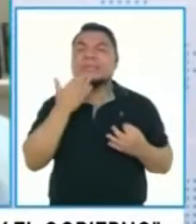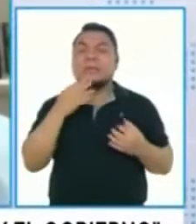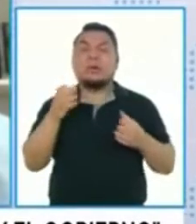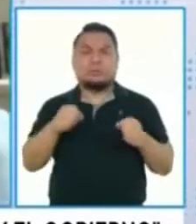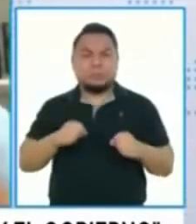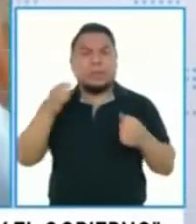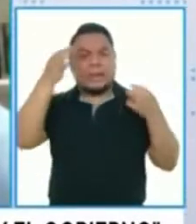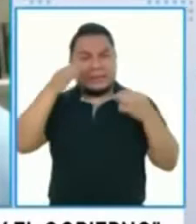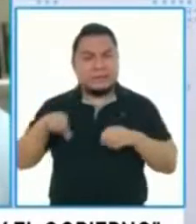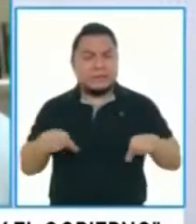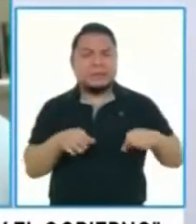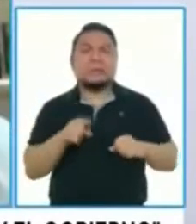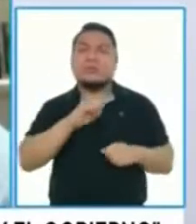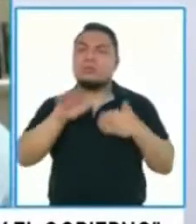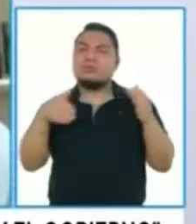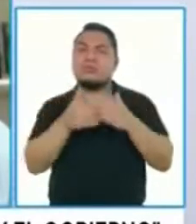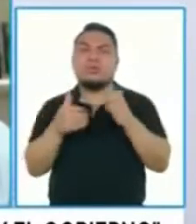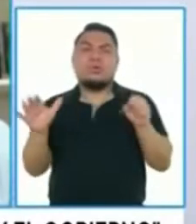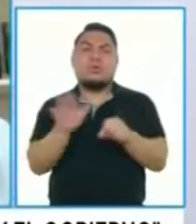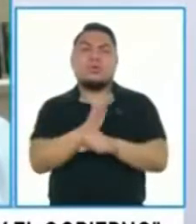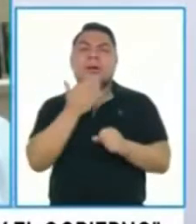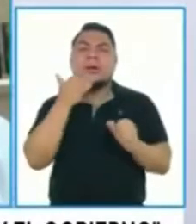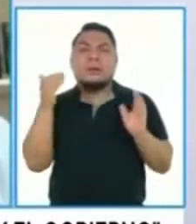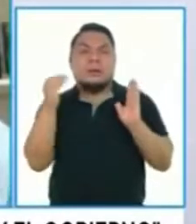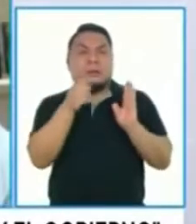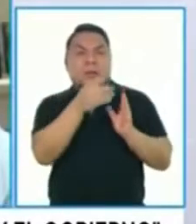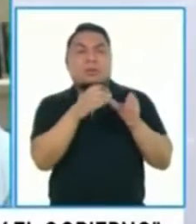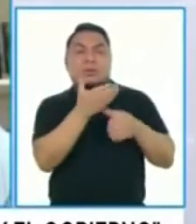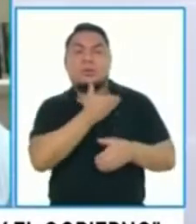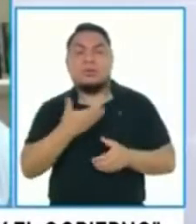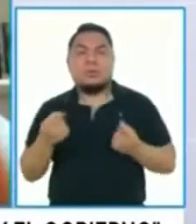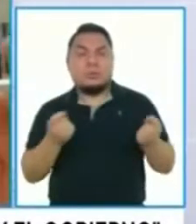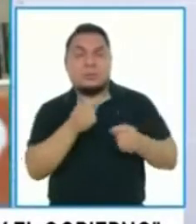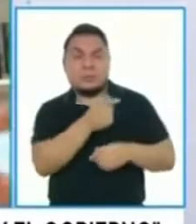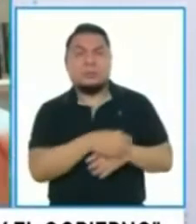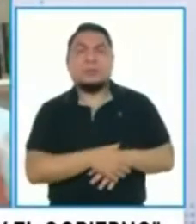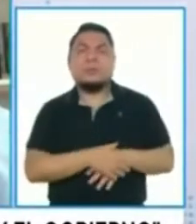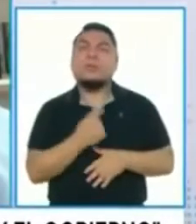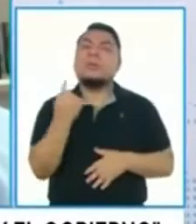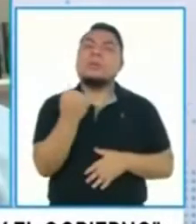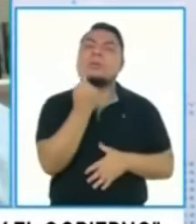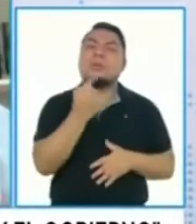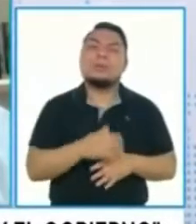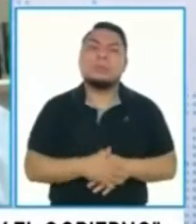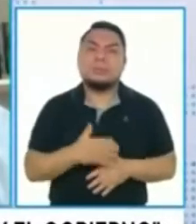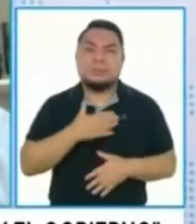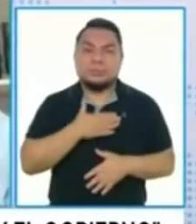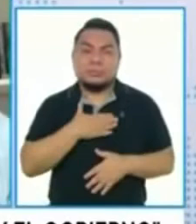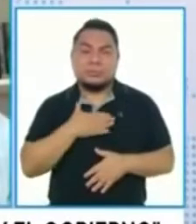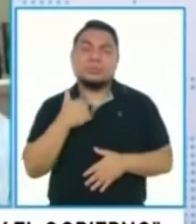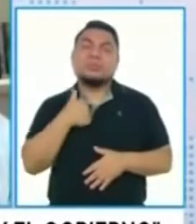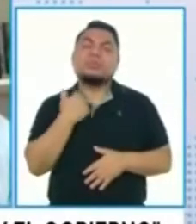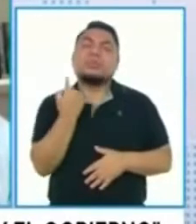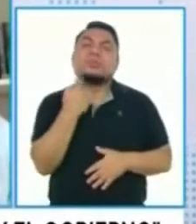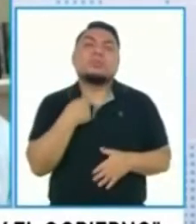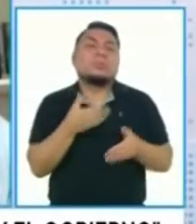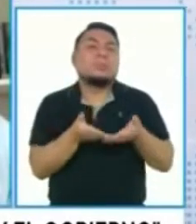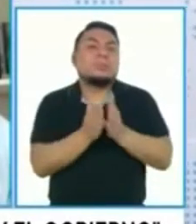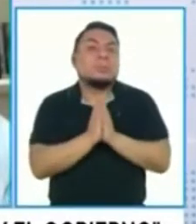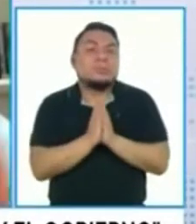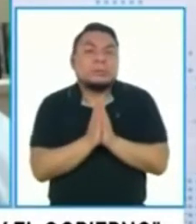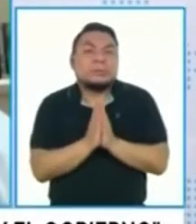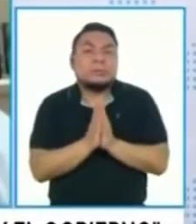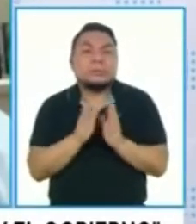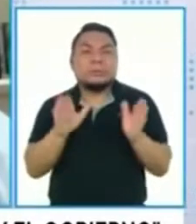saben el panorama completo, están en el gobierno. Y lo único que esté, en el caso que yo estoy pidiendo, es que